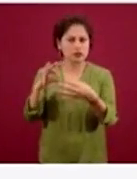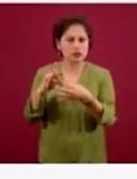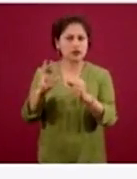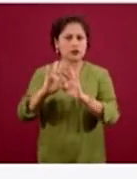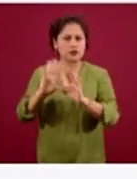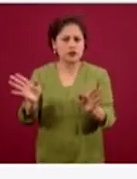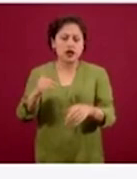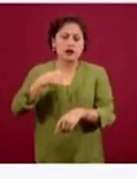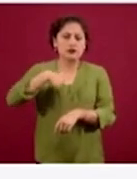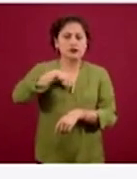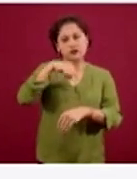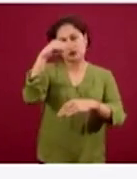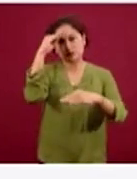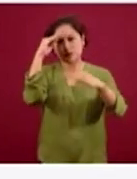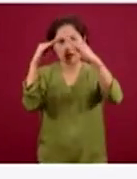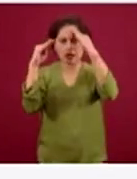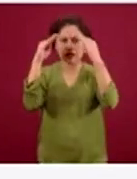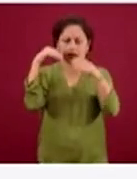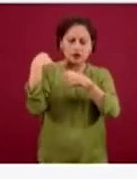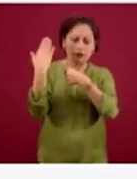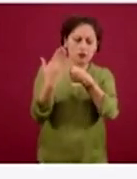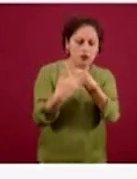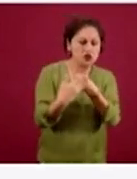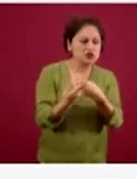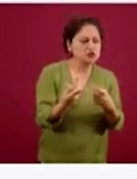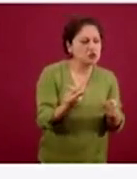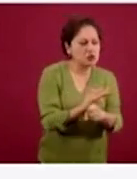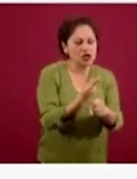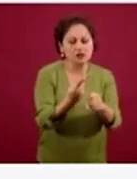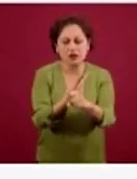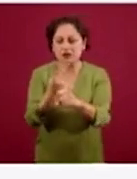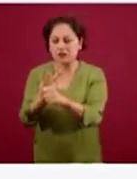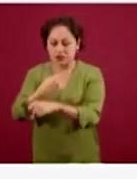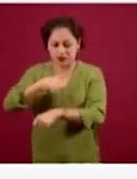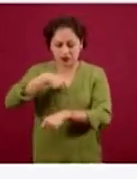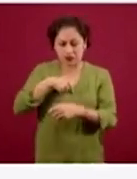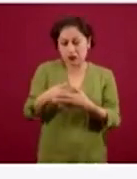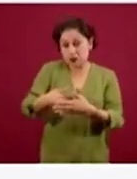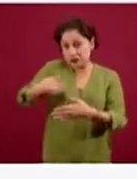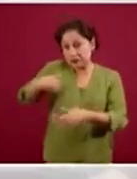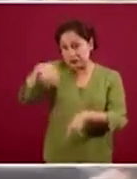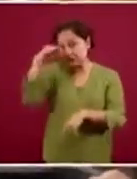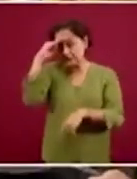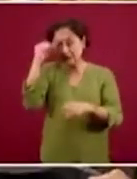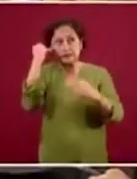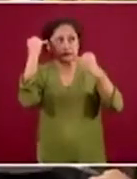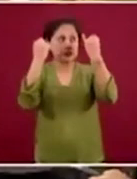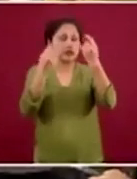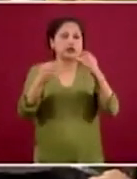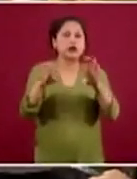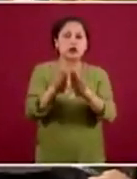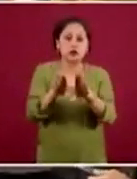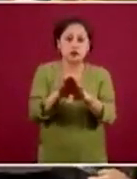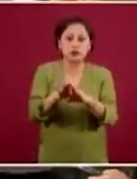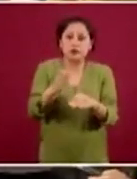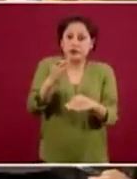ante diferentes escenarios. ¿Cuál es el objetivo de esta estrategia para el abastecimiento de sangre segura?